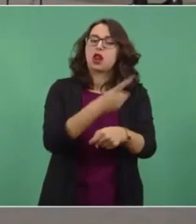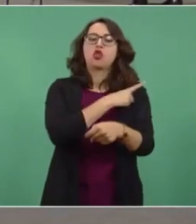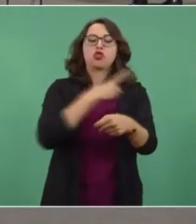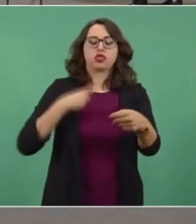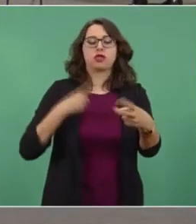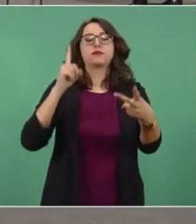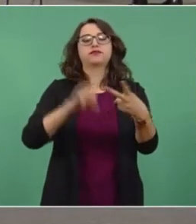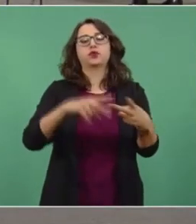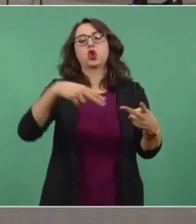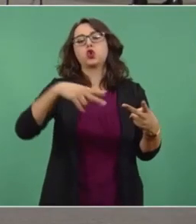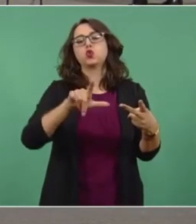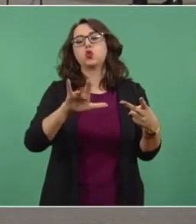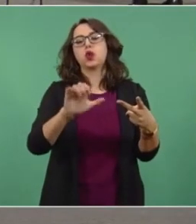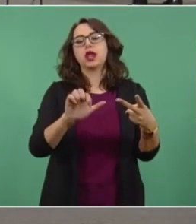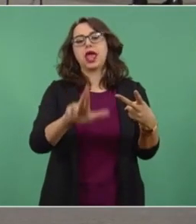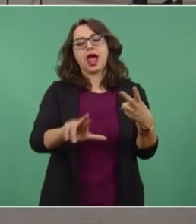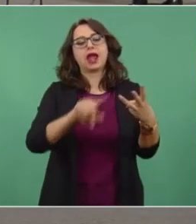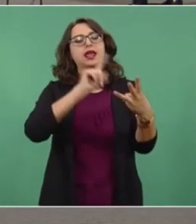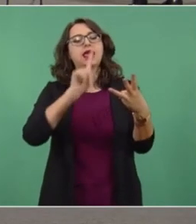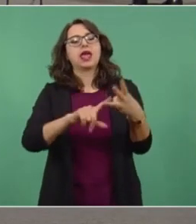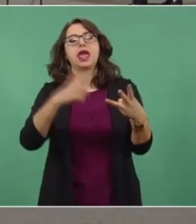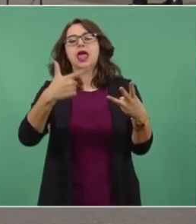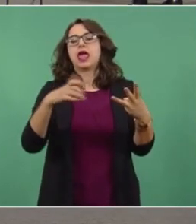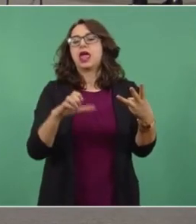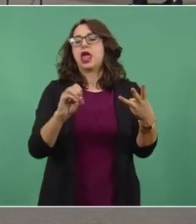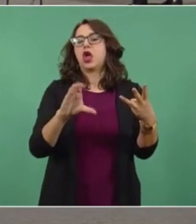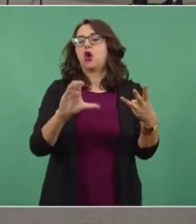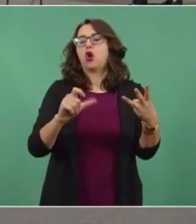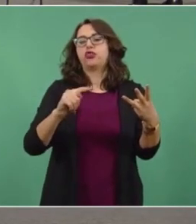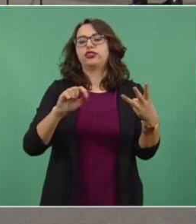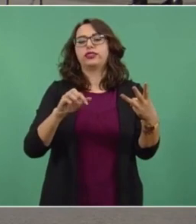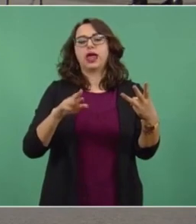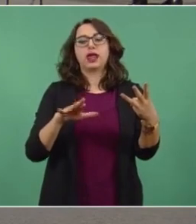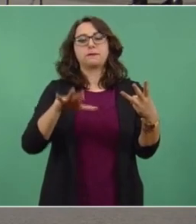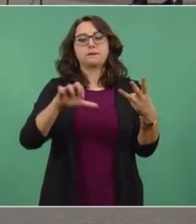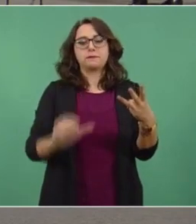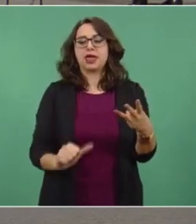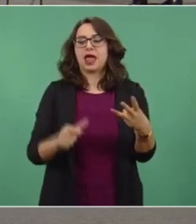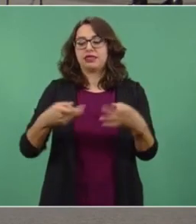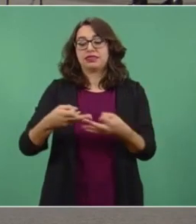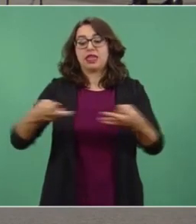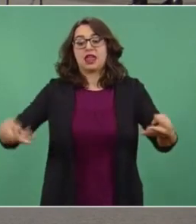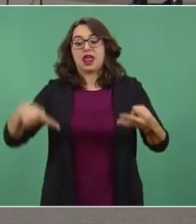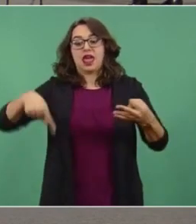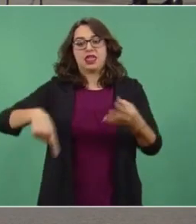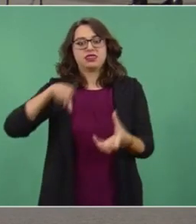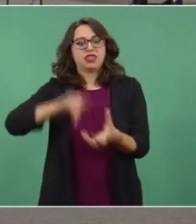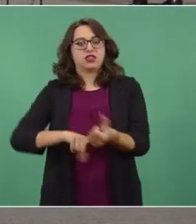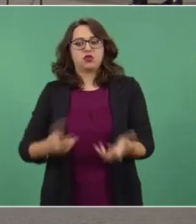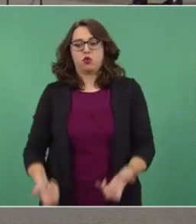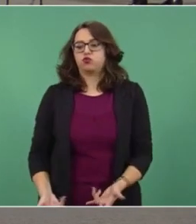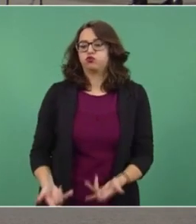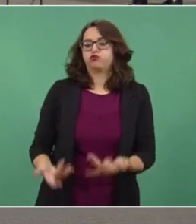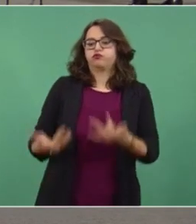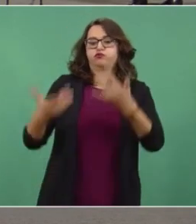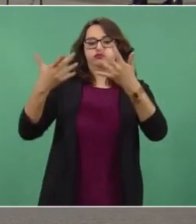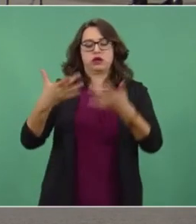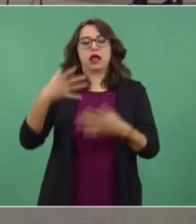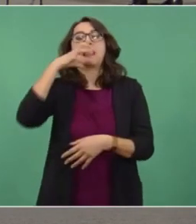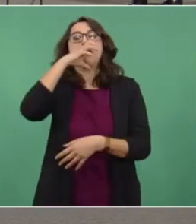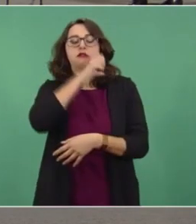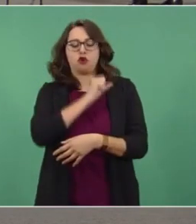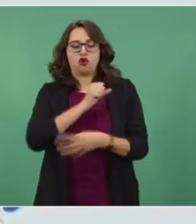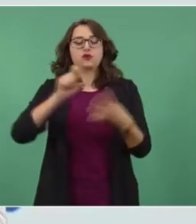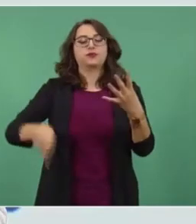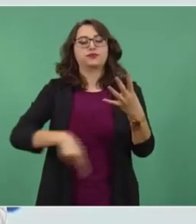después la geotermia, que utiliza el calor del subsuelo y que es sustentable y que es de la CFE.